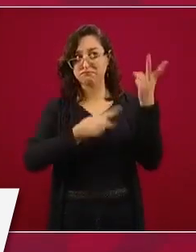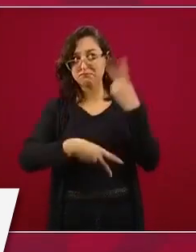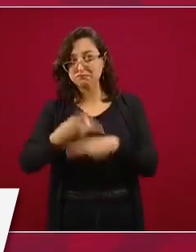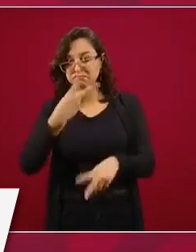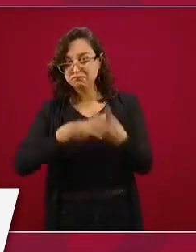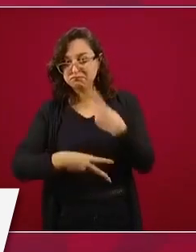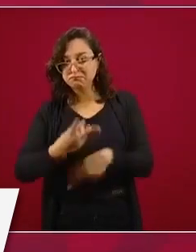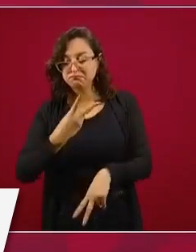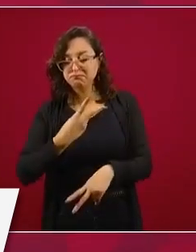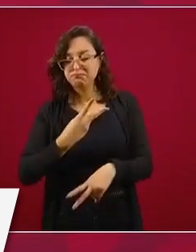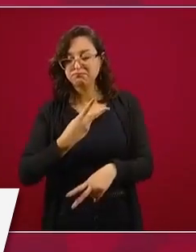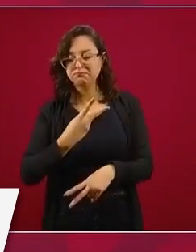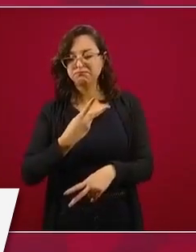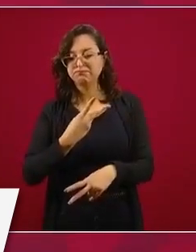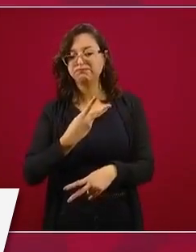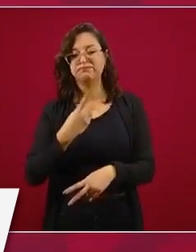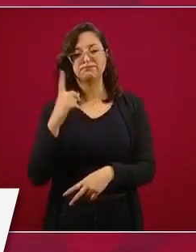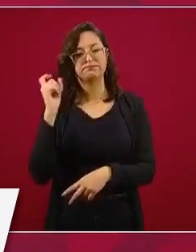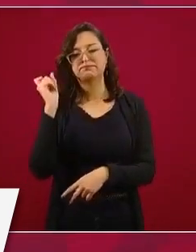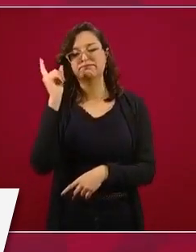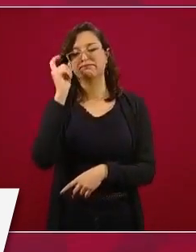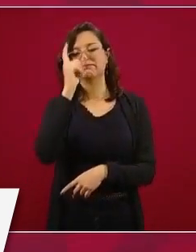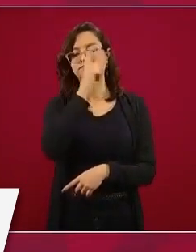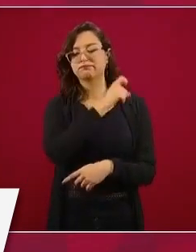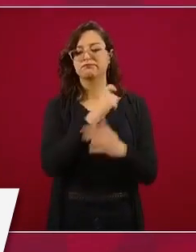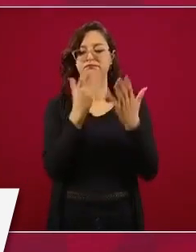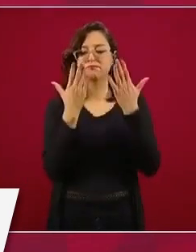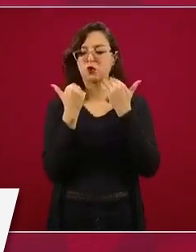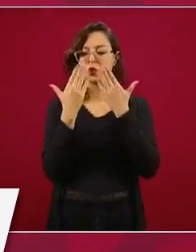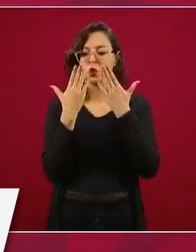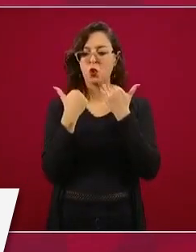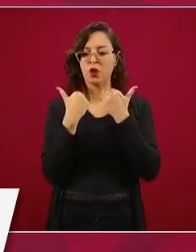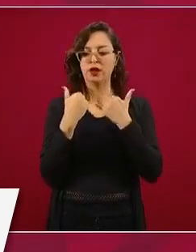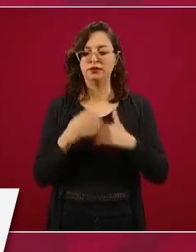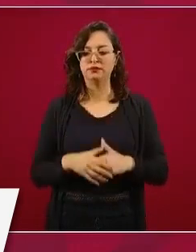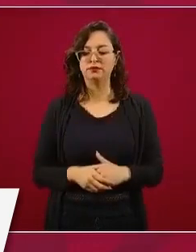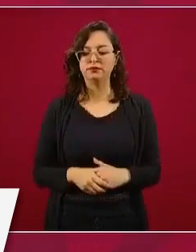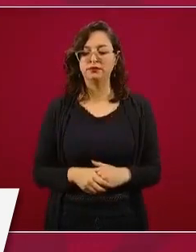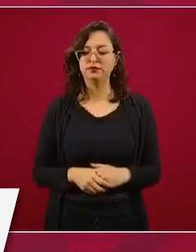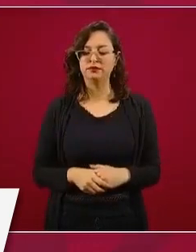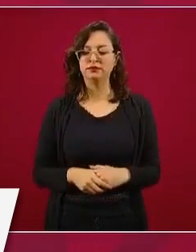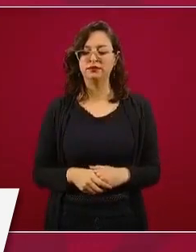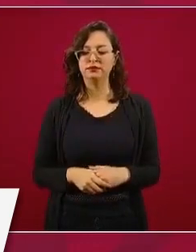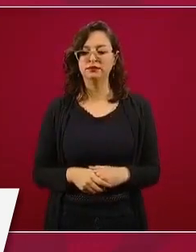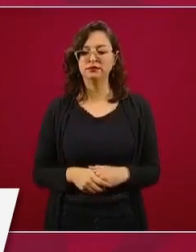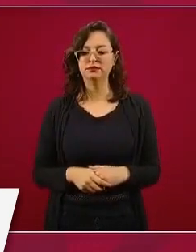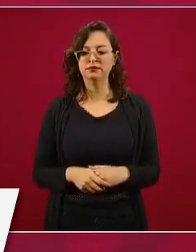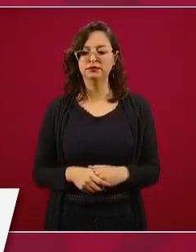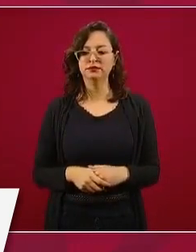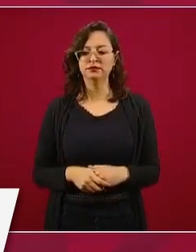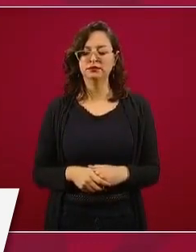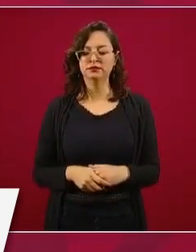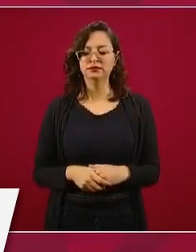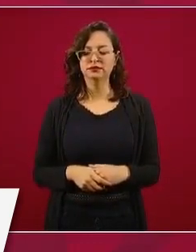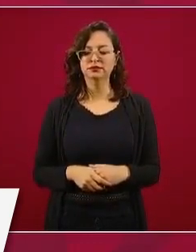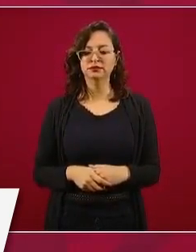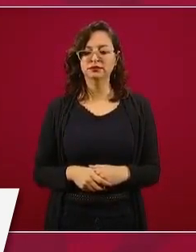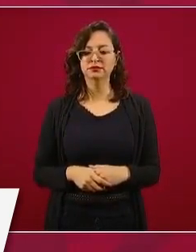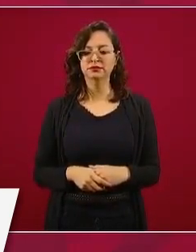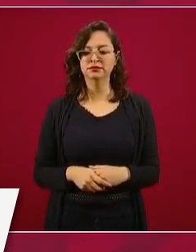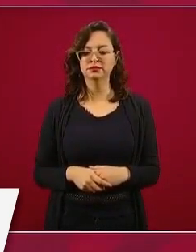por ahora de que nos visite el presidente Trump.